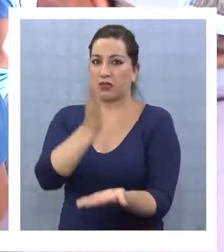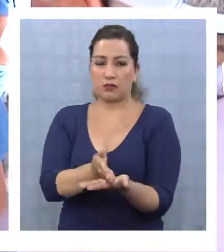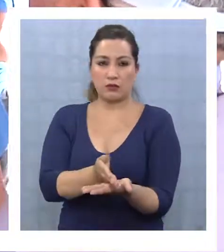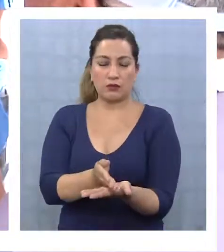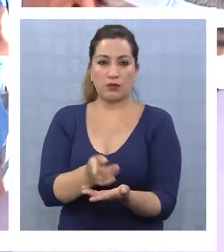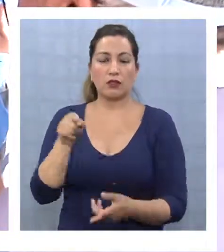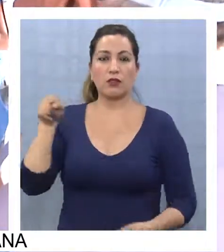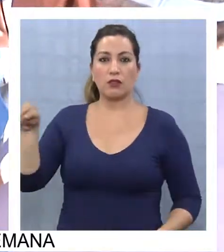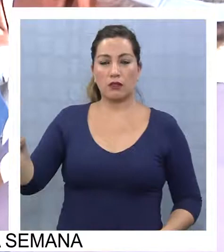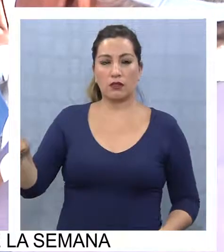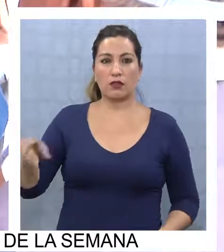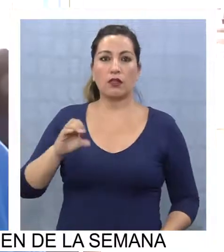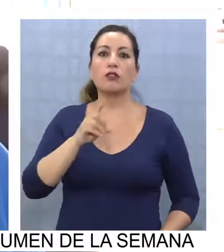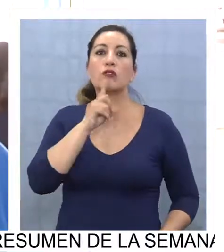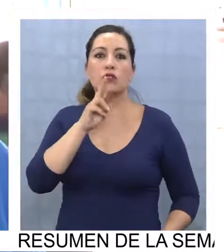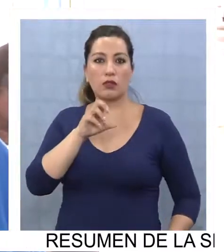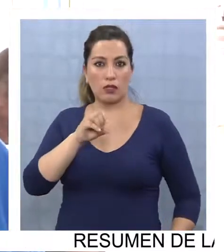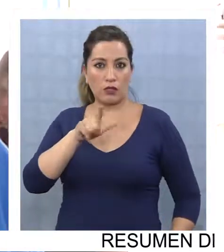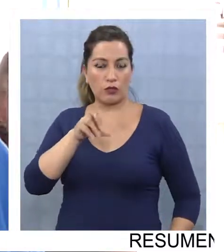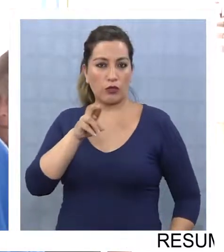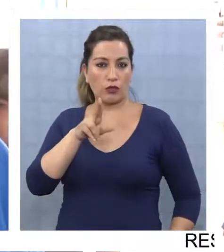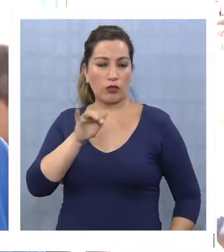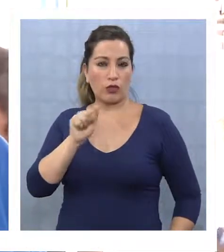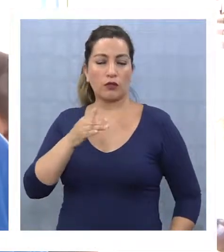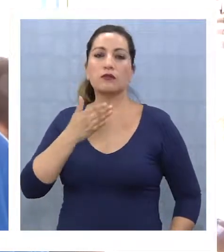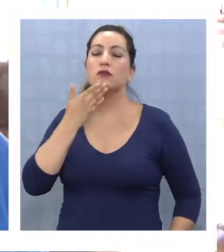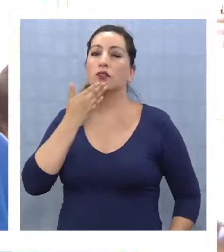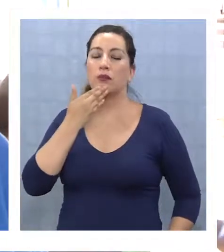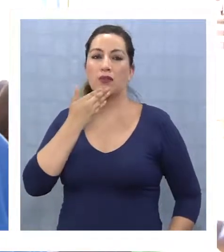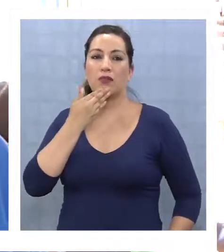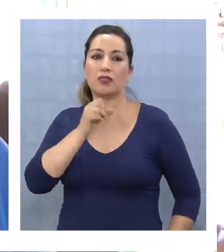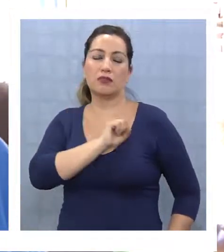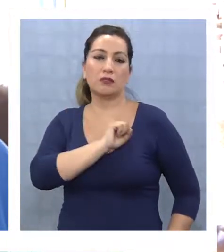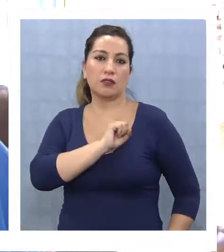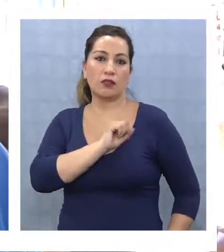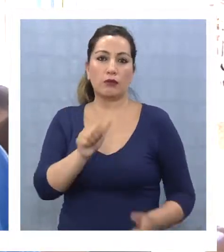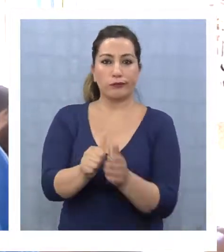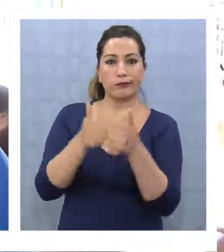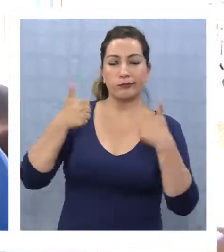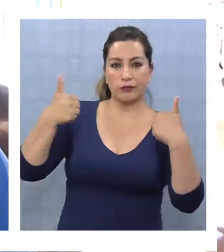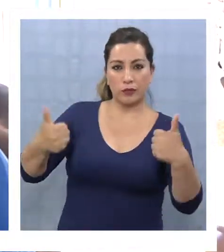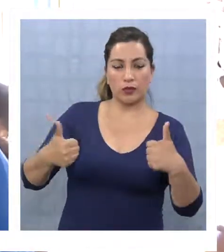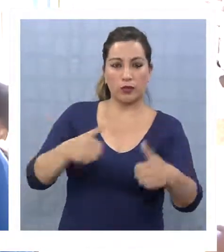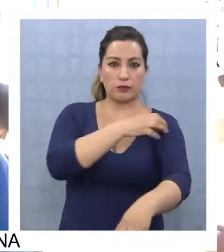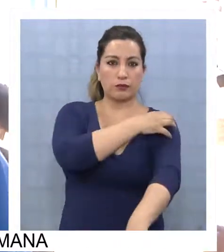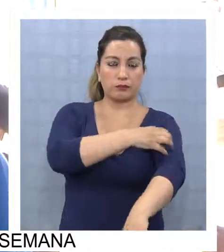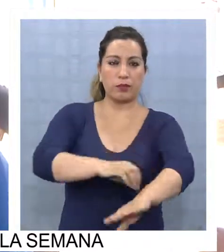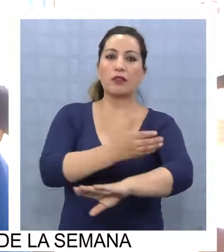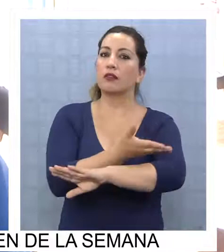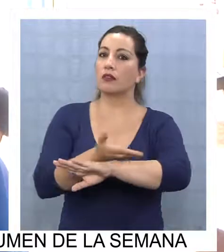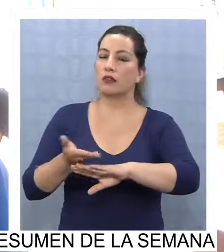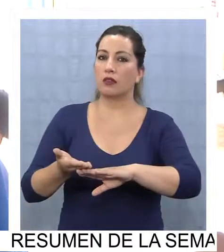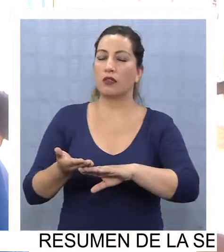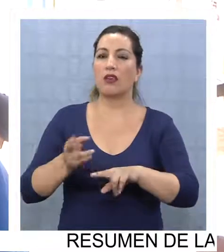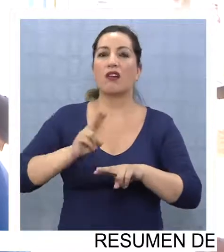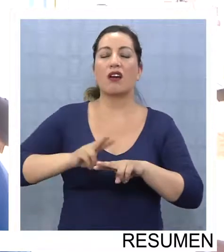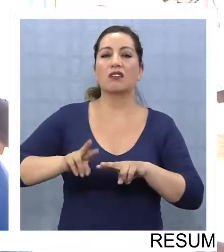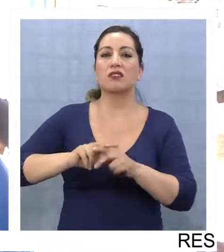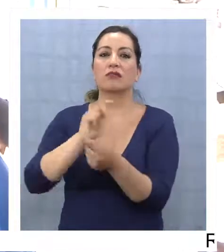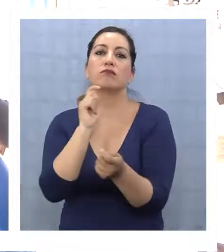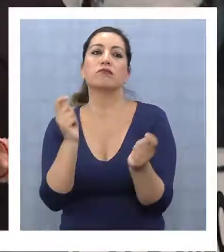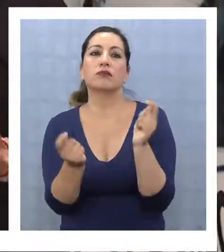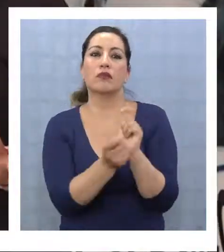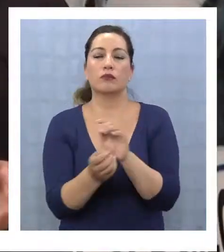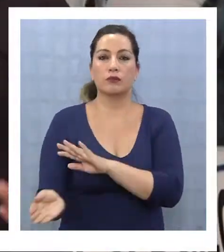caso corresponde tanto a la Contraloría como a nuestro nivel central y a la Autoridad Nacional del Servicio revocar dicha